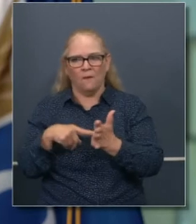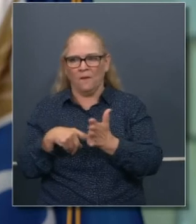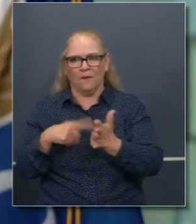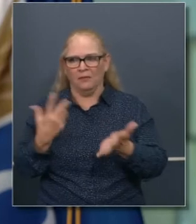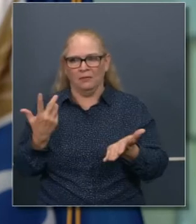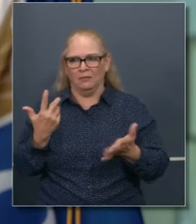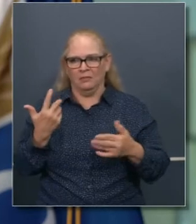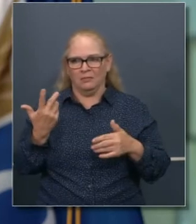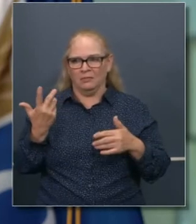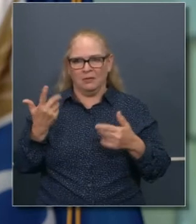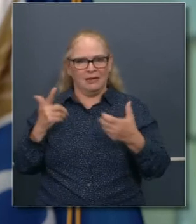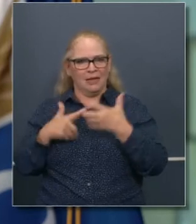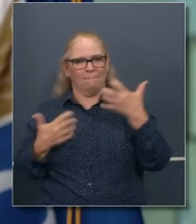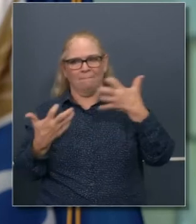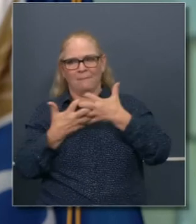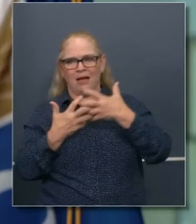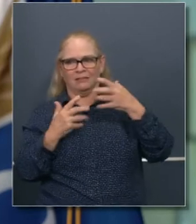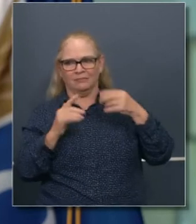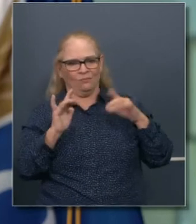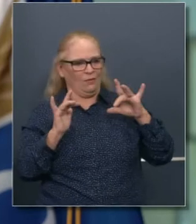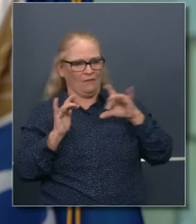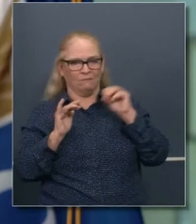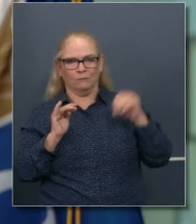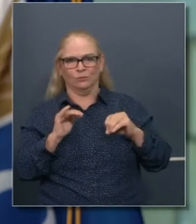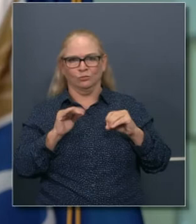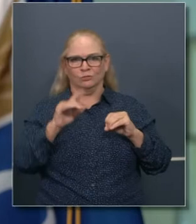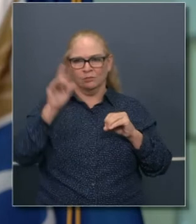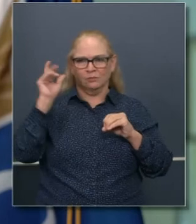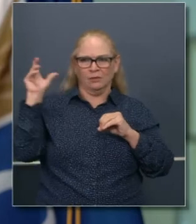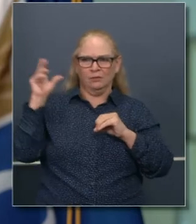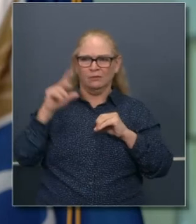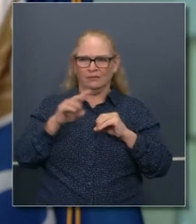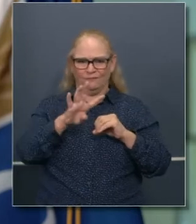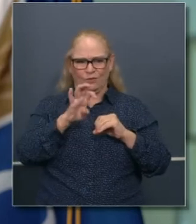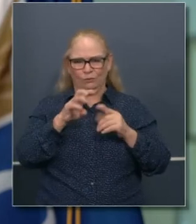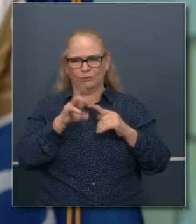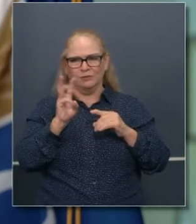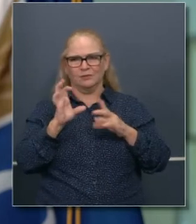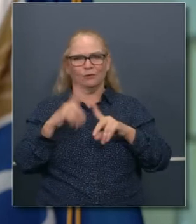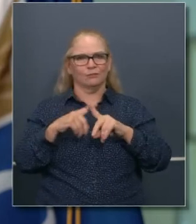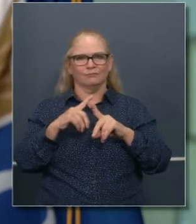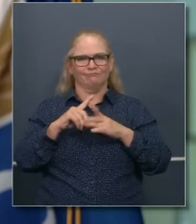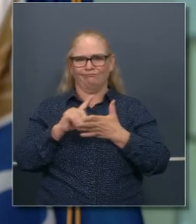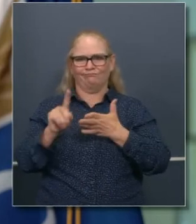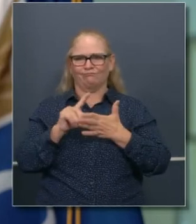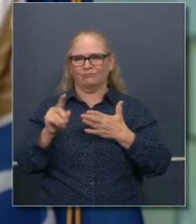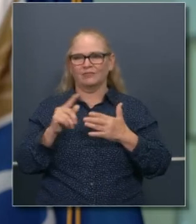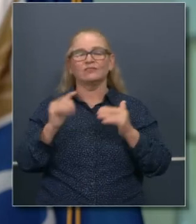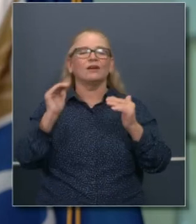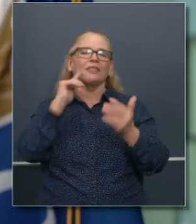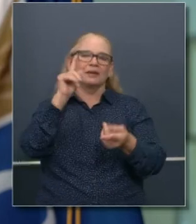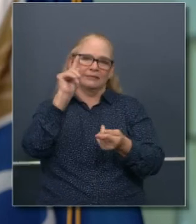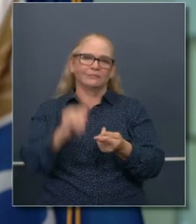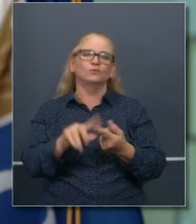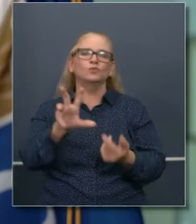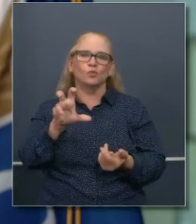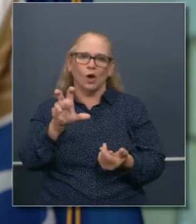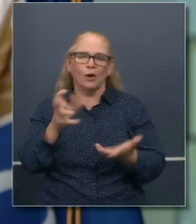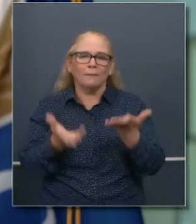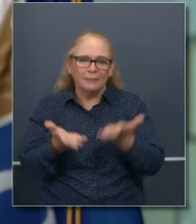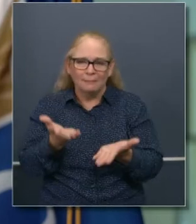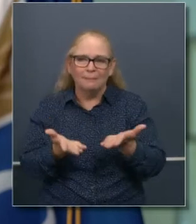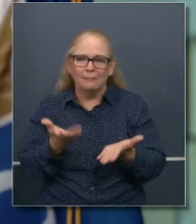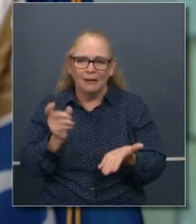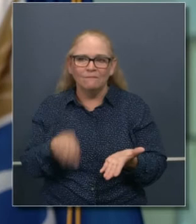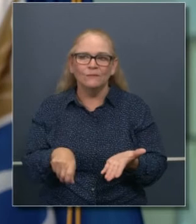como este. Ahora esos 400, 600, 400, y ahora ha bajado a 300. Una cosa que sí estamos